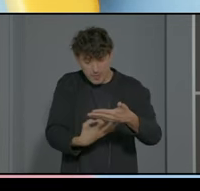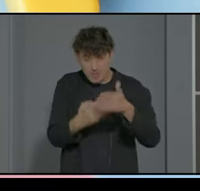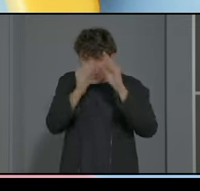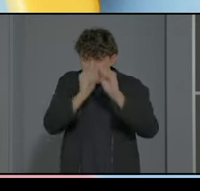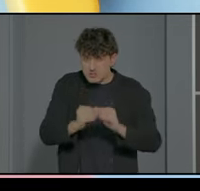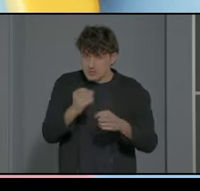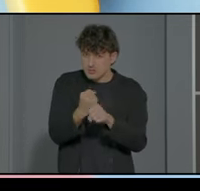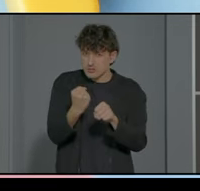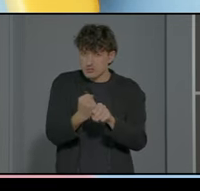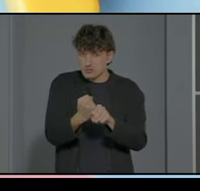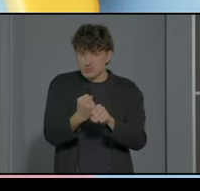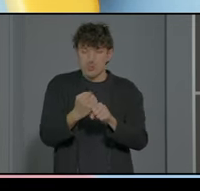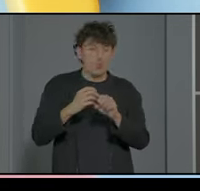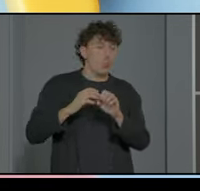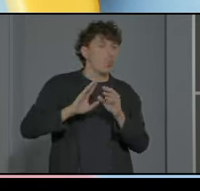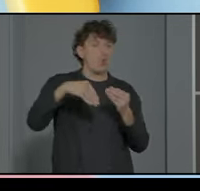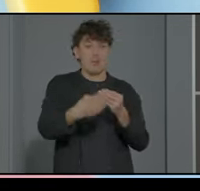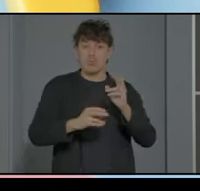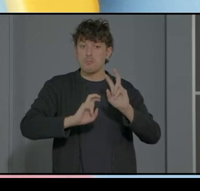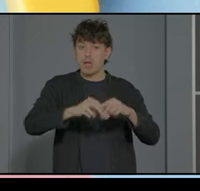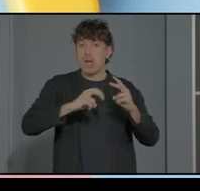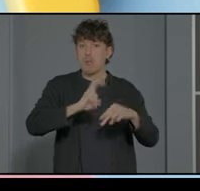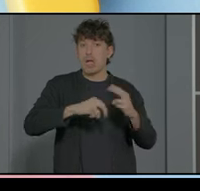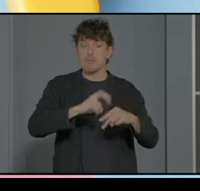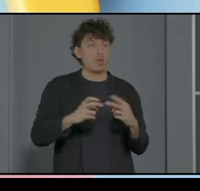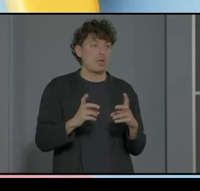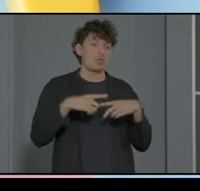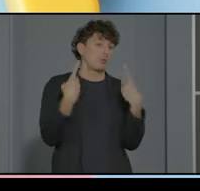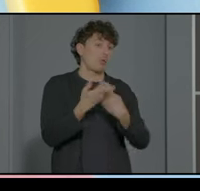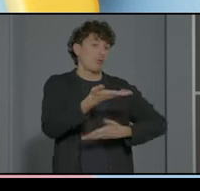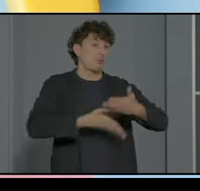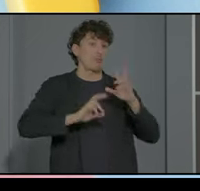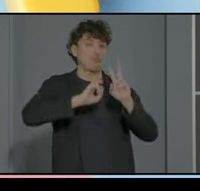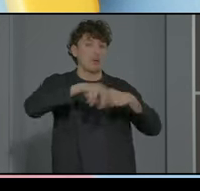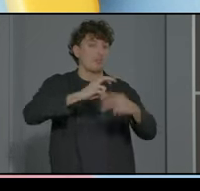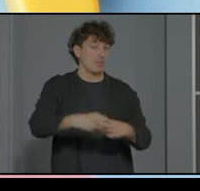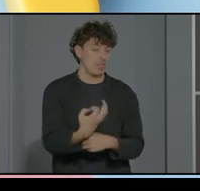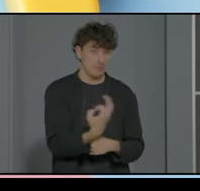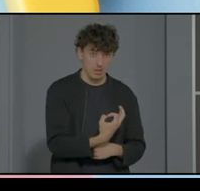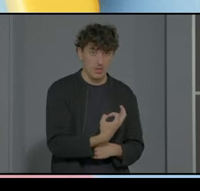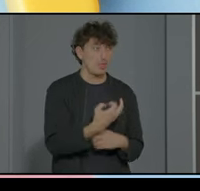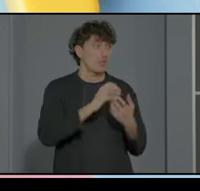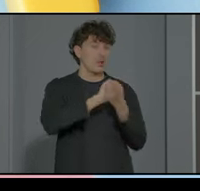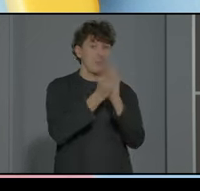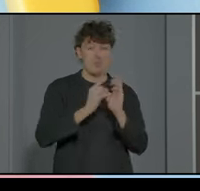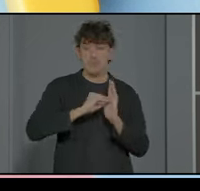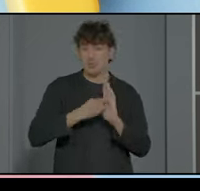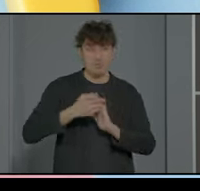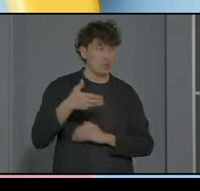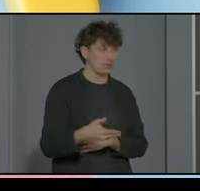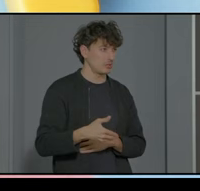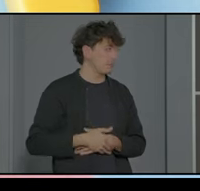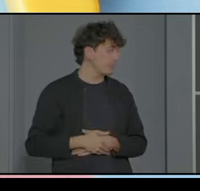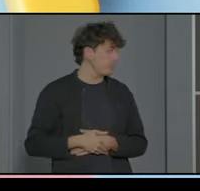y tienen que trabajar y es un documento vivo que tienen que ir actualizando entre todos y cambios metodológicos fundamentales desde